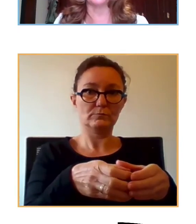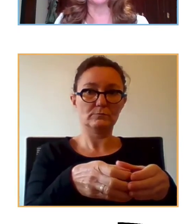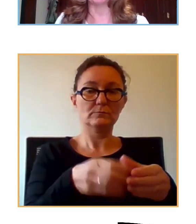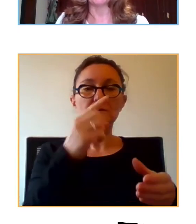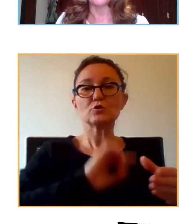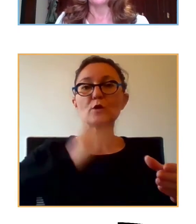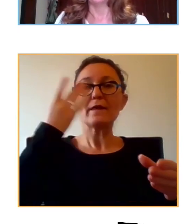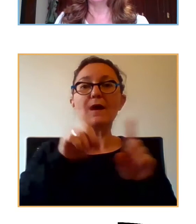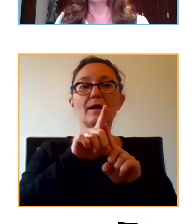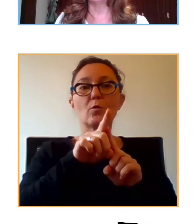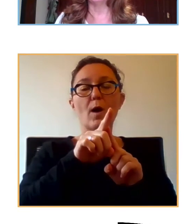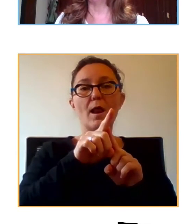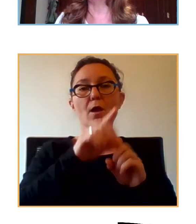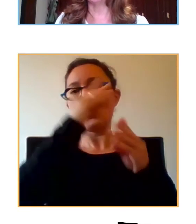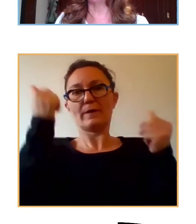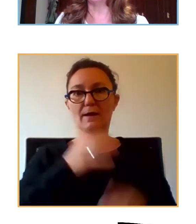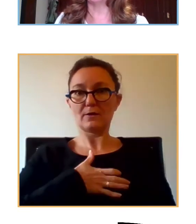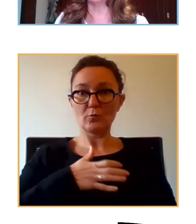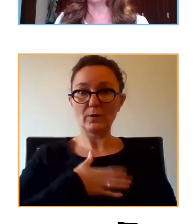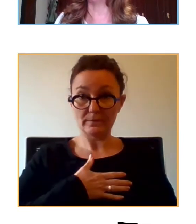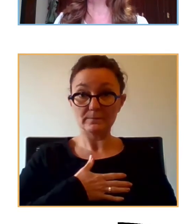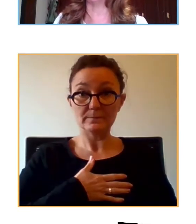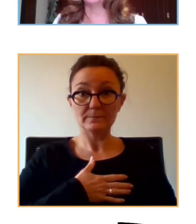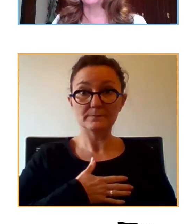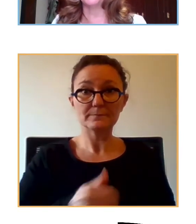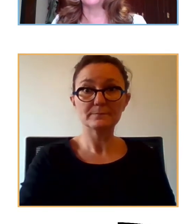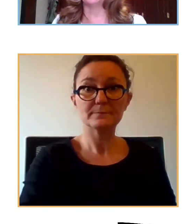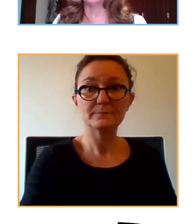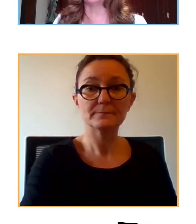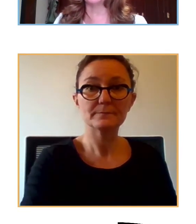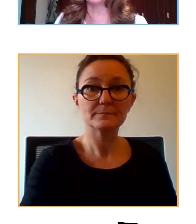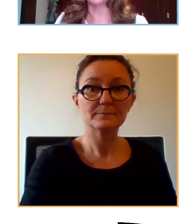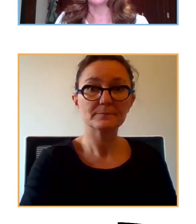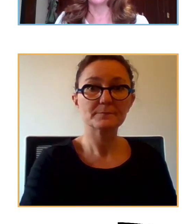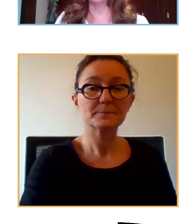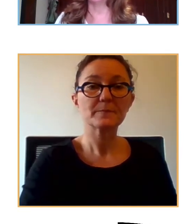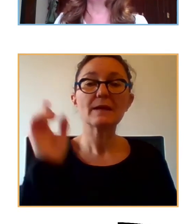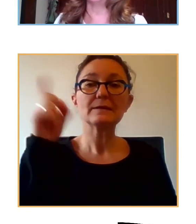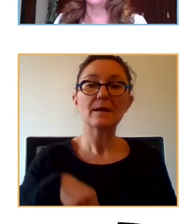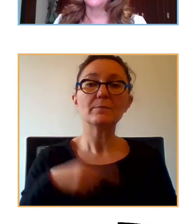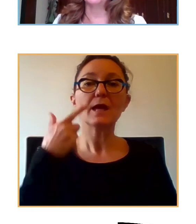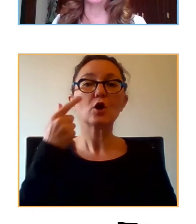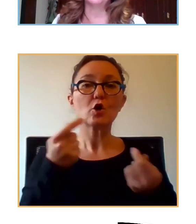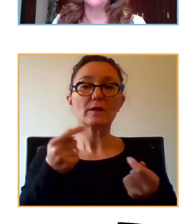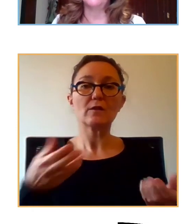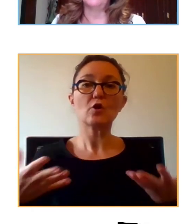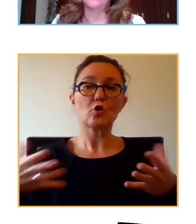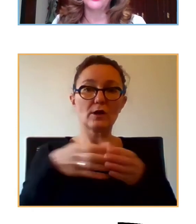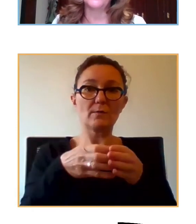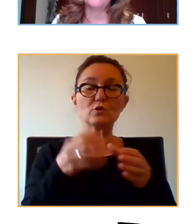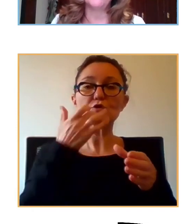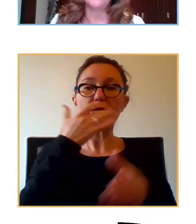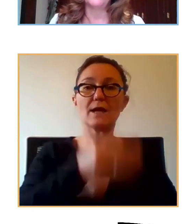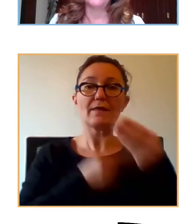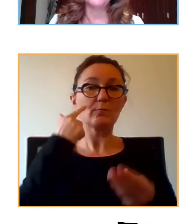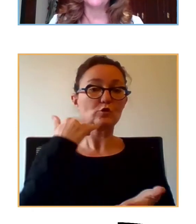dejar detrás. Todo esto también combinado con la coordinación de los equipos educativos. Por más screening que hagamos desde la